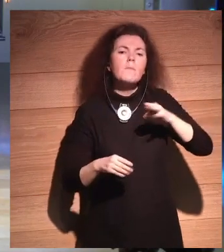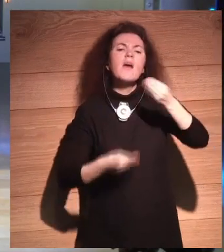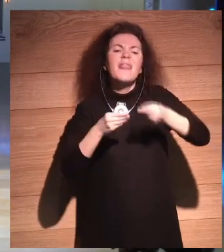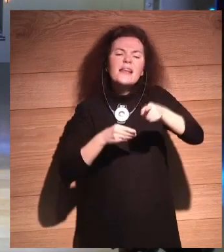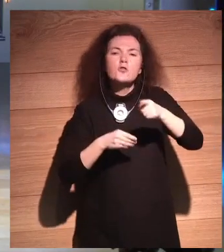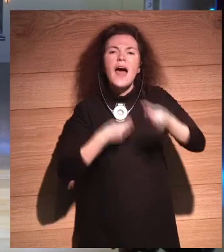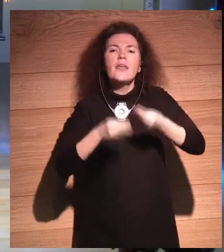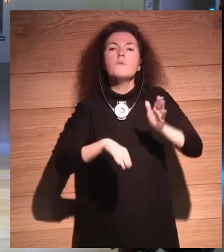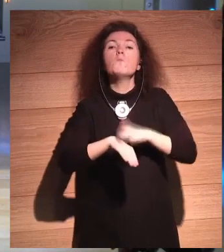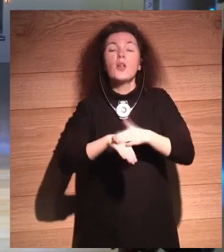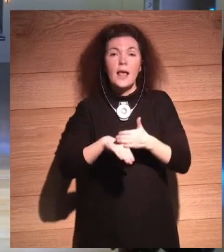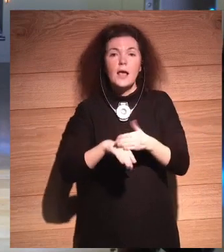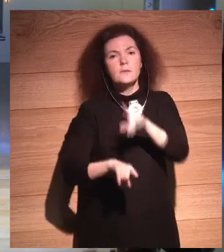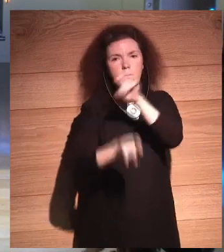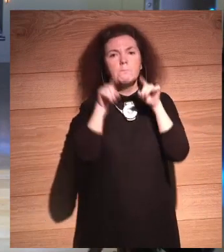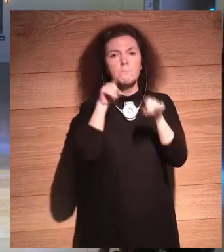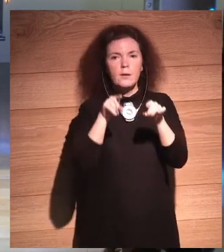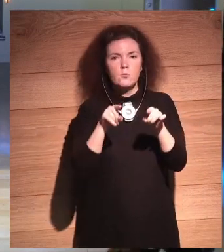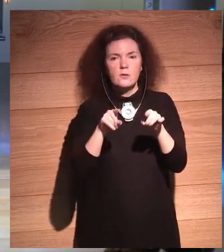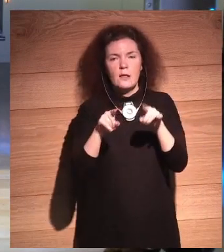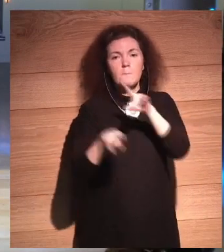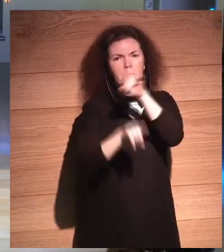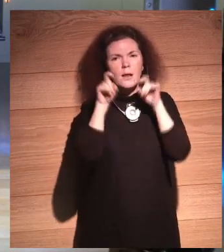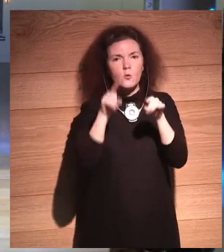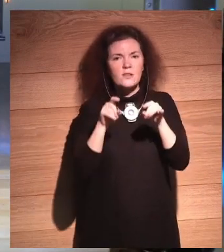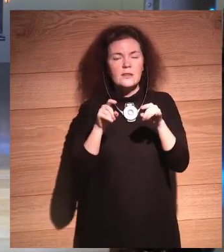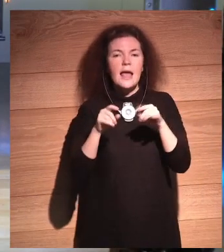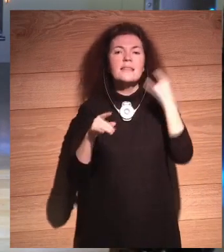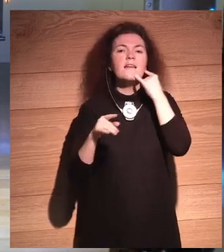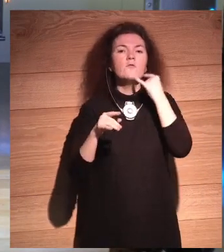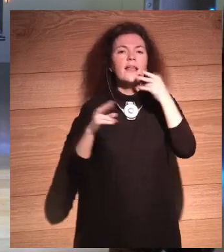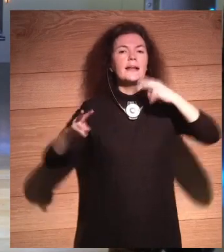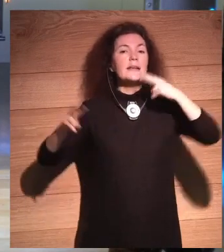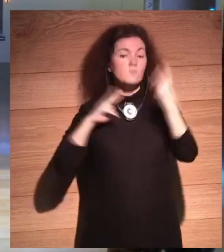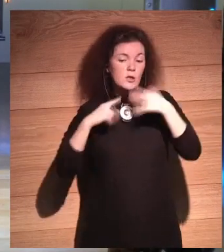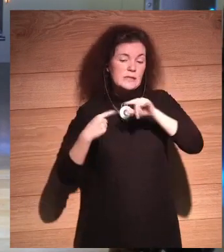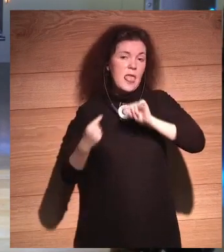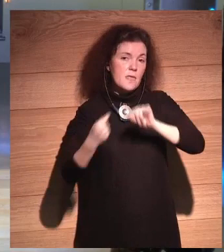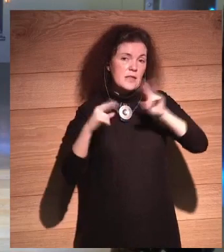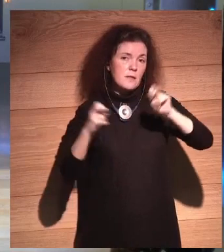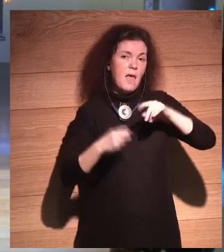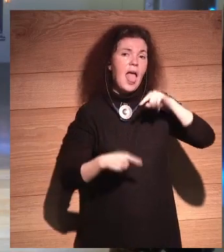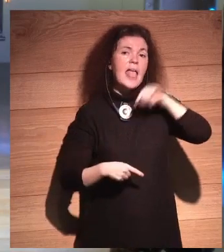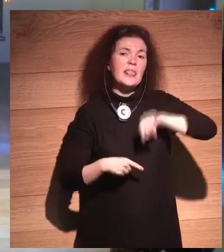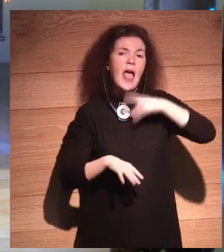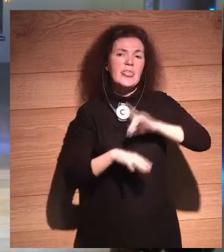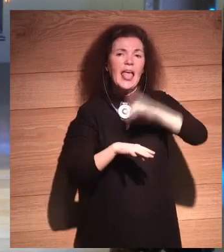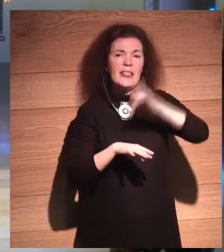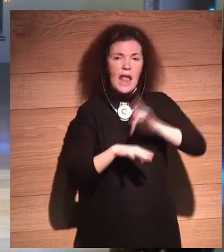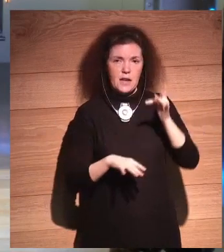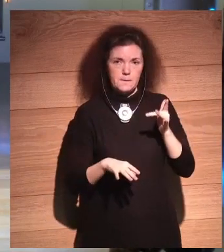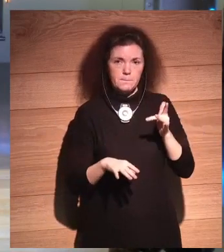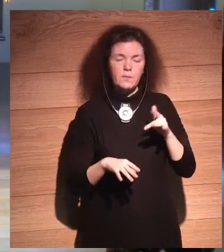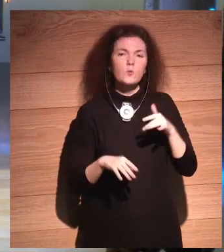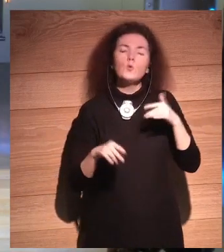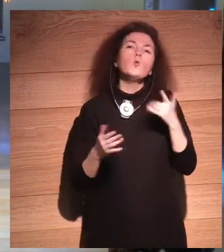esta es la pregunta que está intentando responder telefónica. Con este debate sobre ética digital, ya